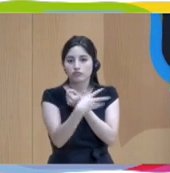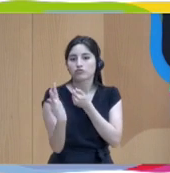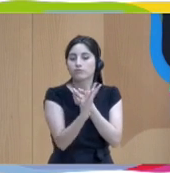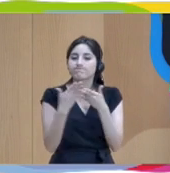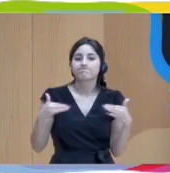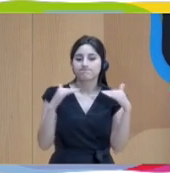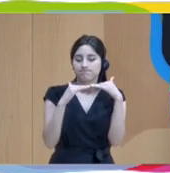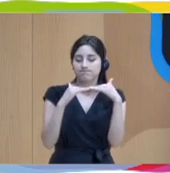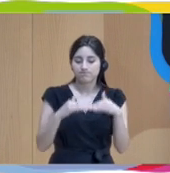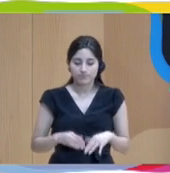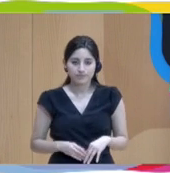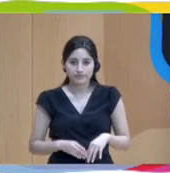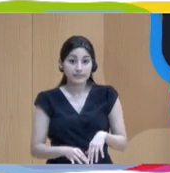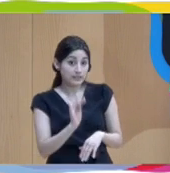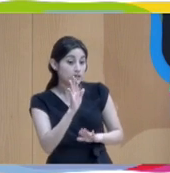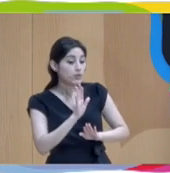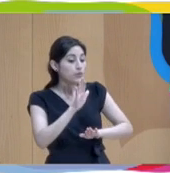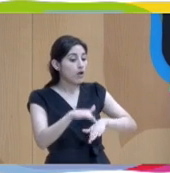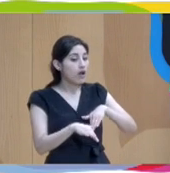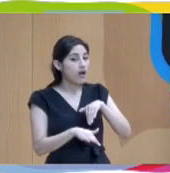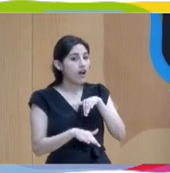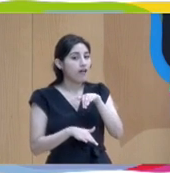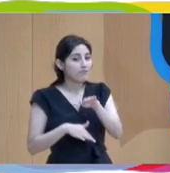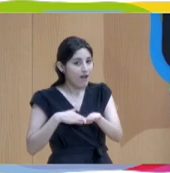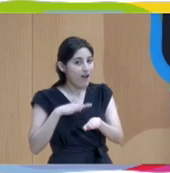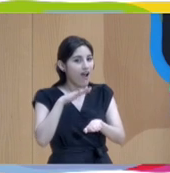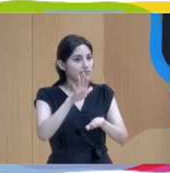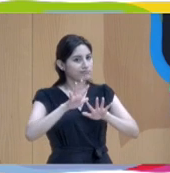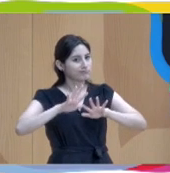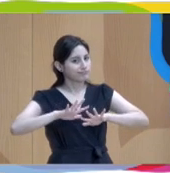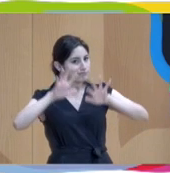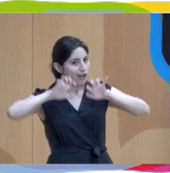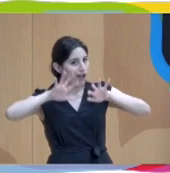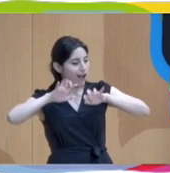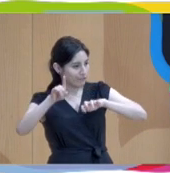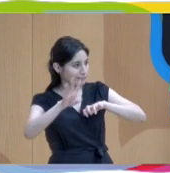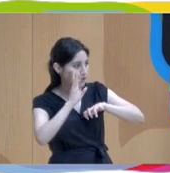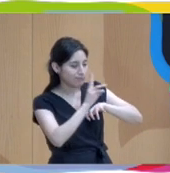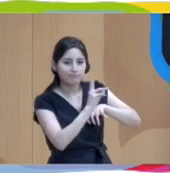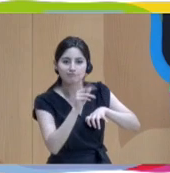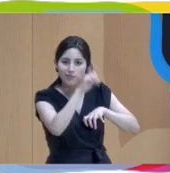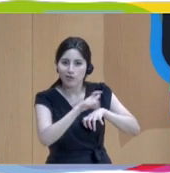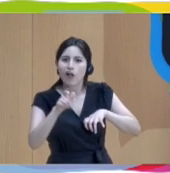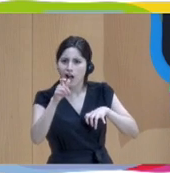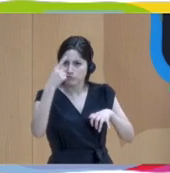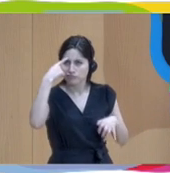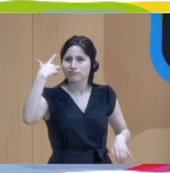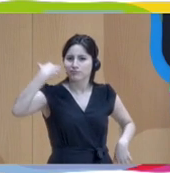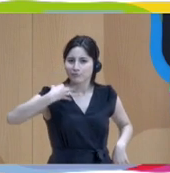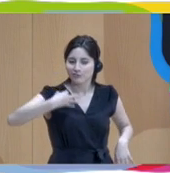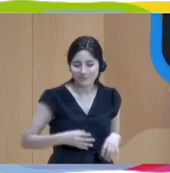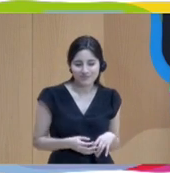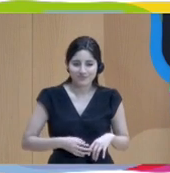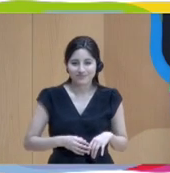Sí, hay que ir dando pasos, que es lo que estamos haciendo aquí. Además, se nota que hay personas convencidas para ello. Hemos terminado las rondas,